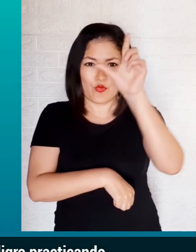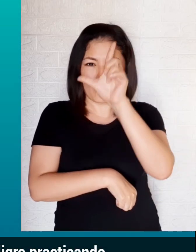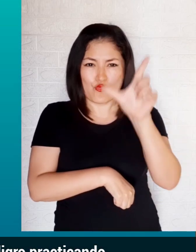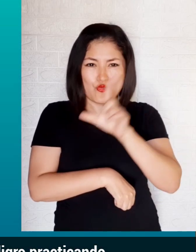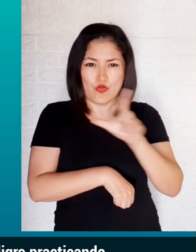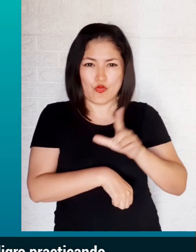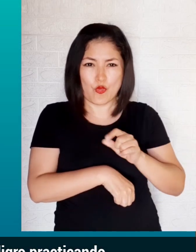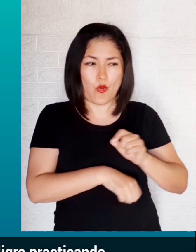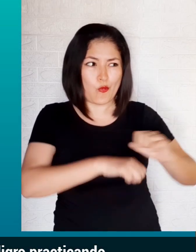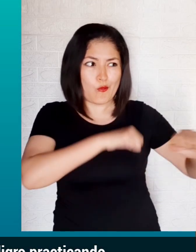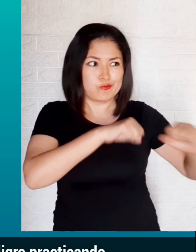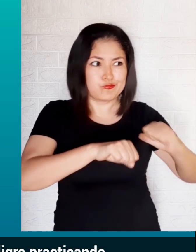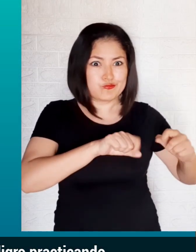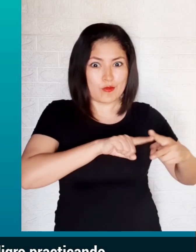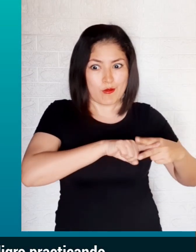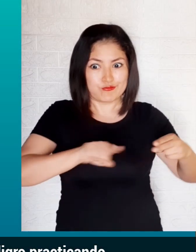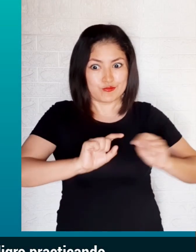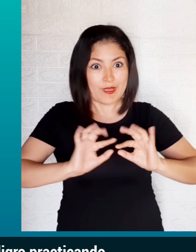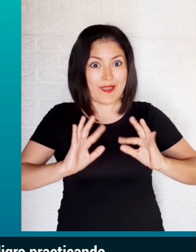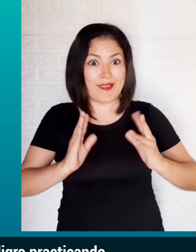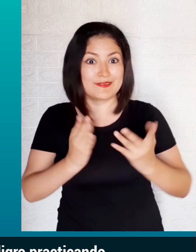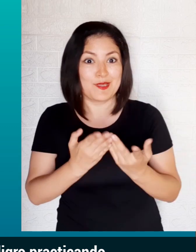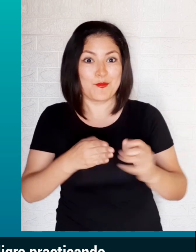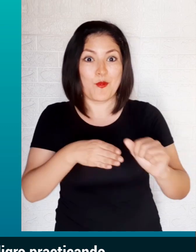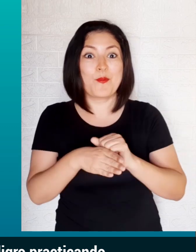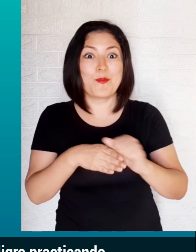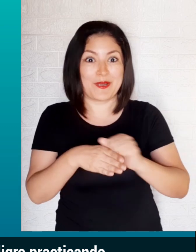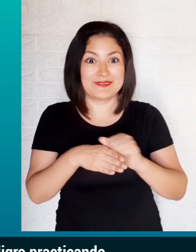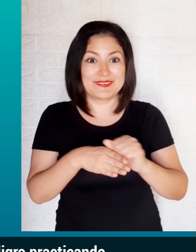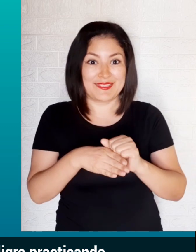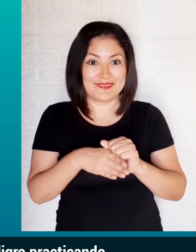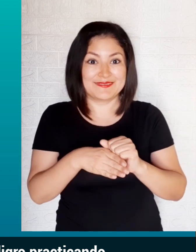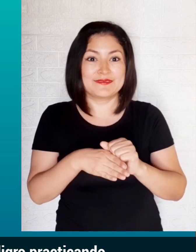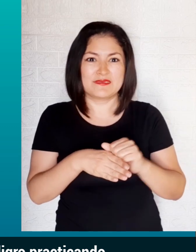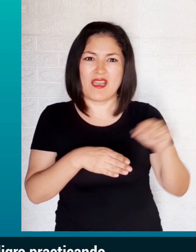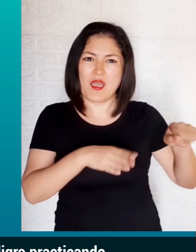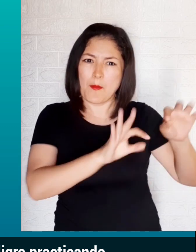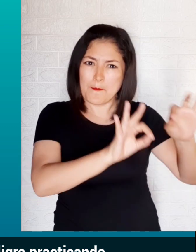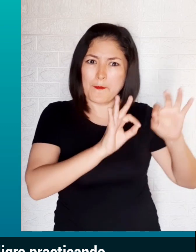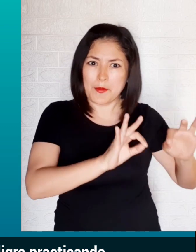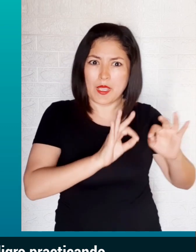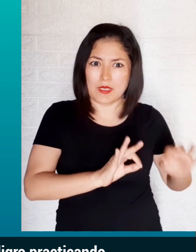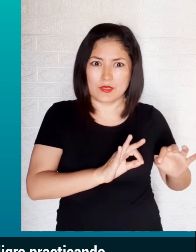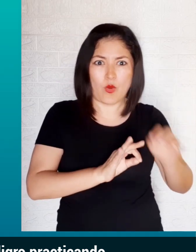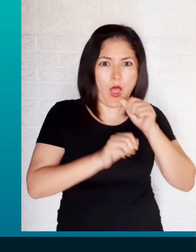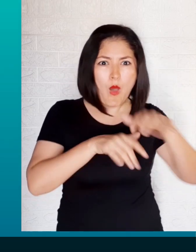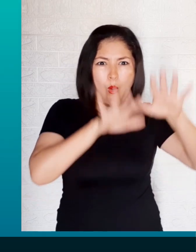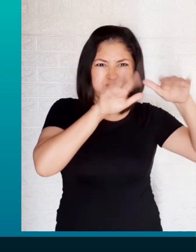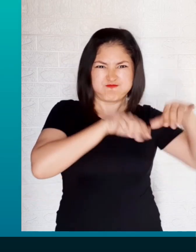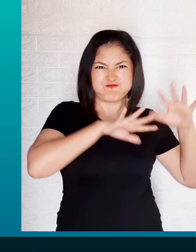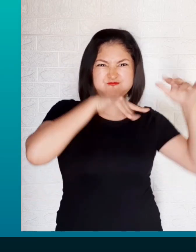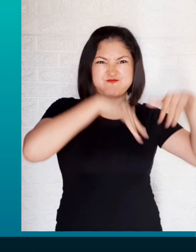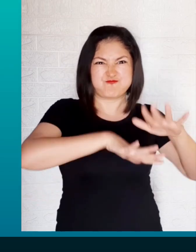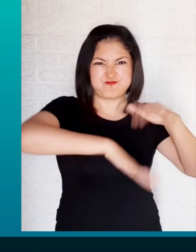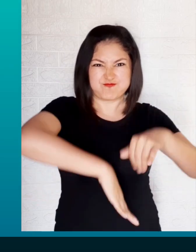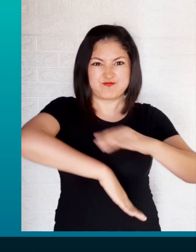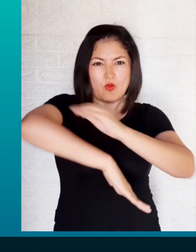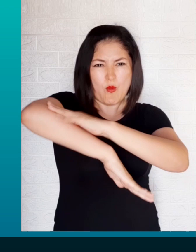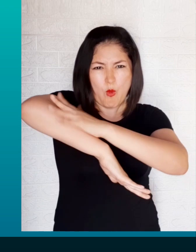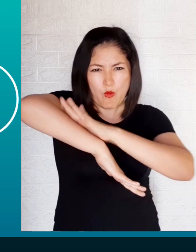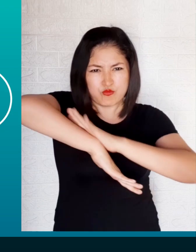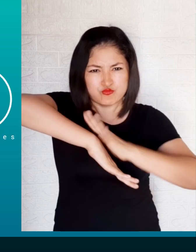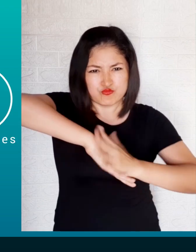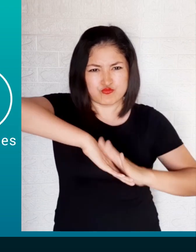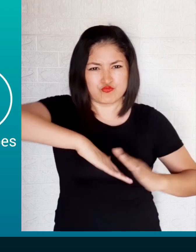en el Simulacro Nacional Multipeligro, practicando tu respuesta ante sismo y peligros asociados, como tsunami, alud,